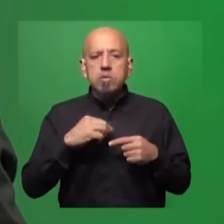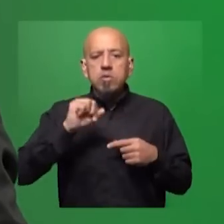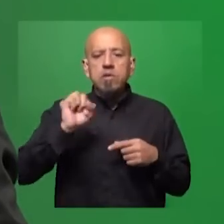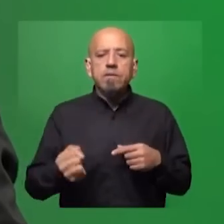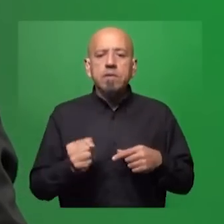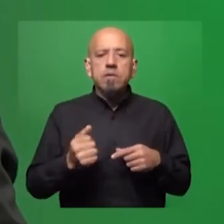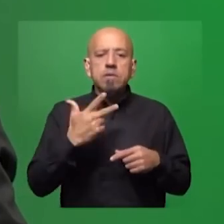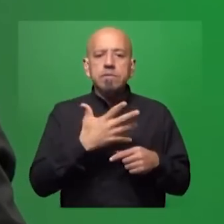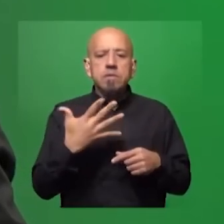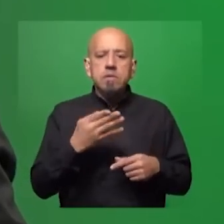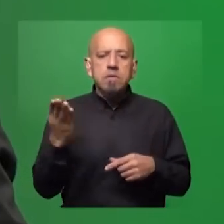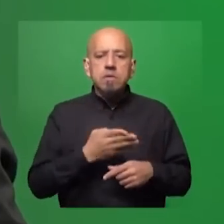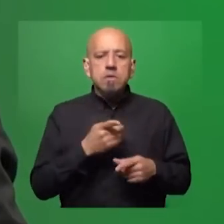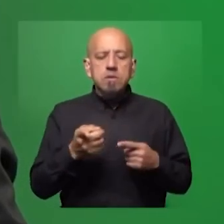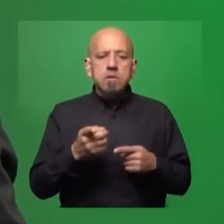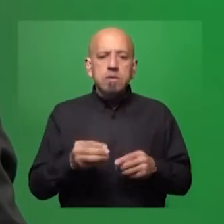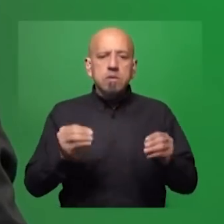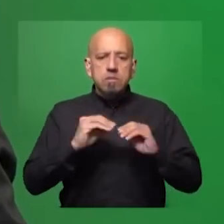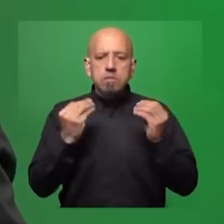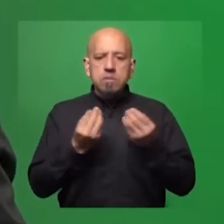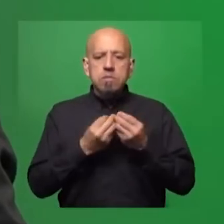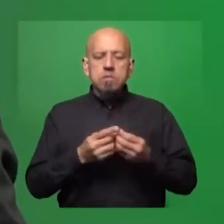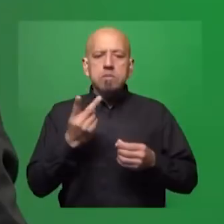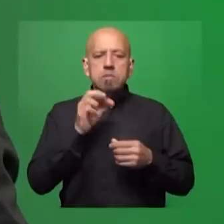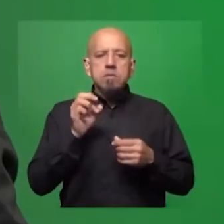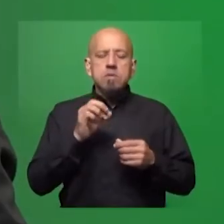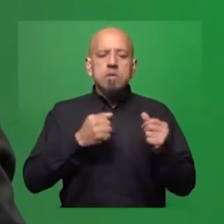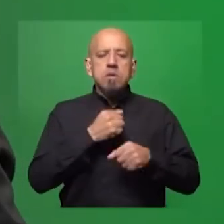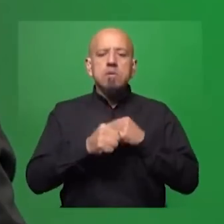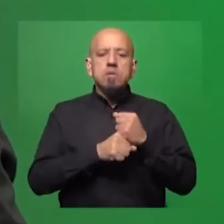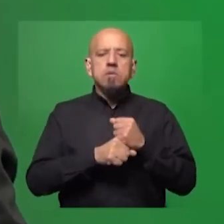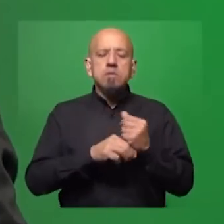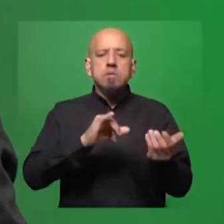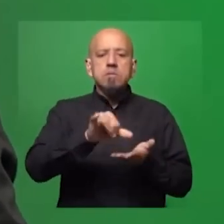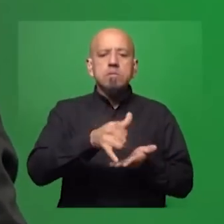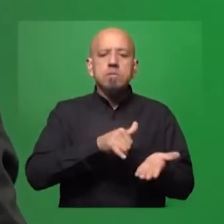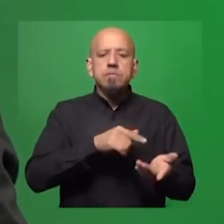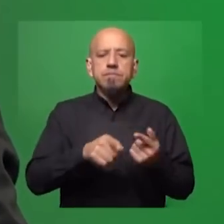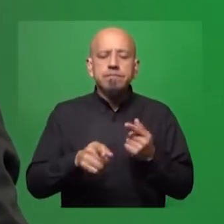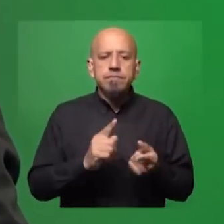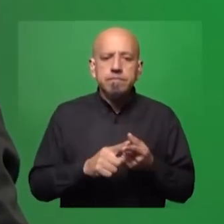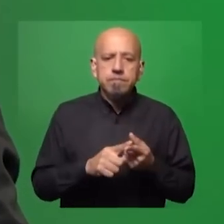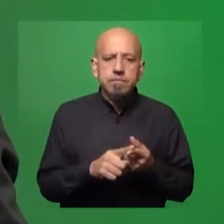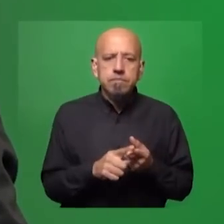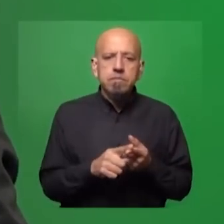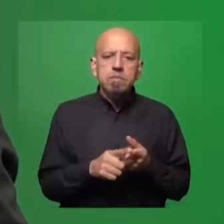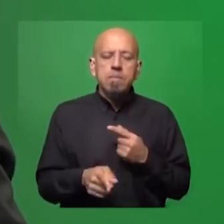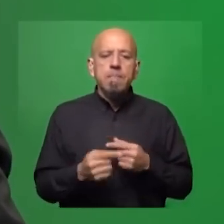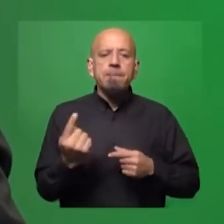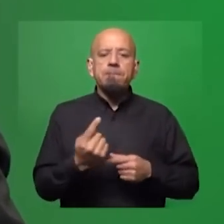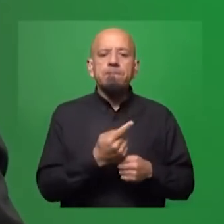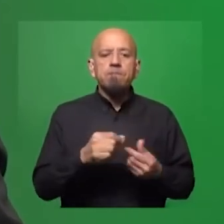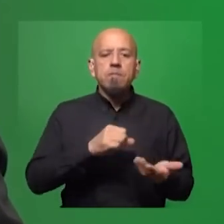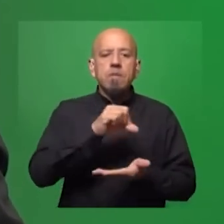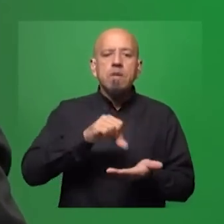tiene el 35% de su población, es menor de 20 años. Y el promedio mundial de esa población en cada uno de los países